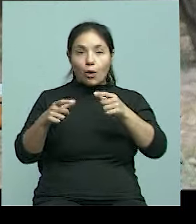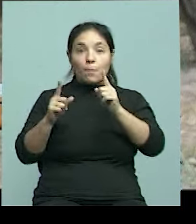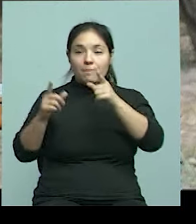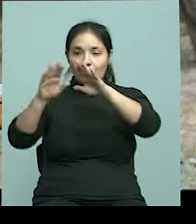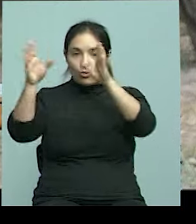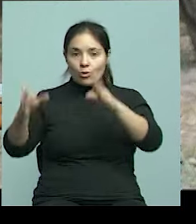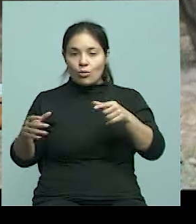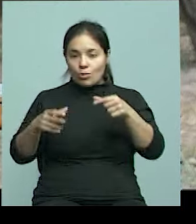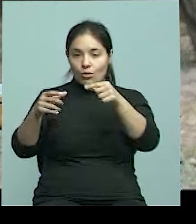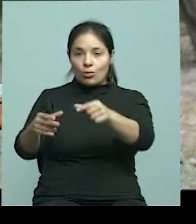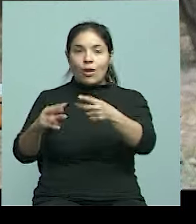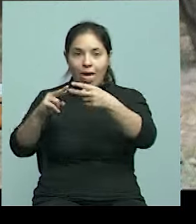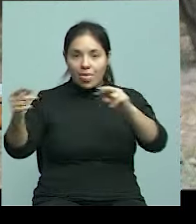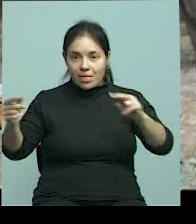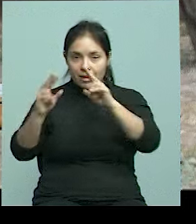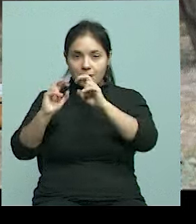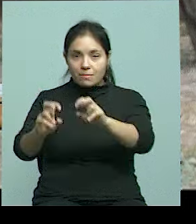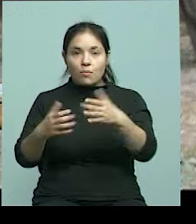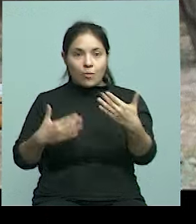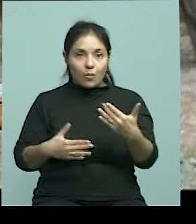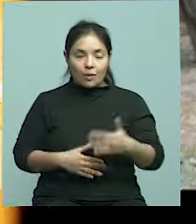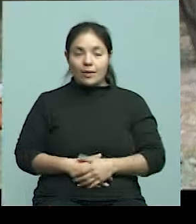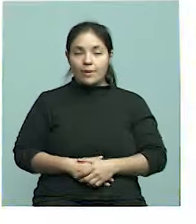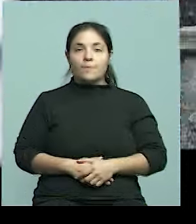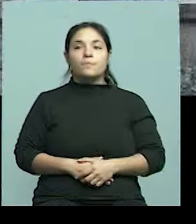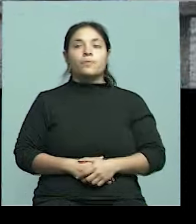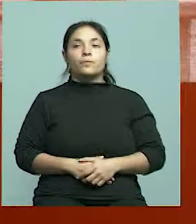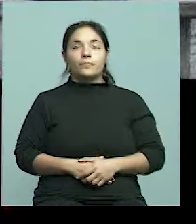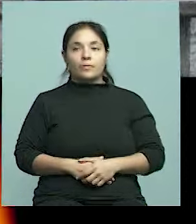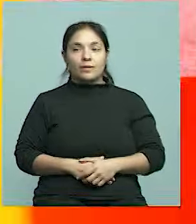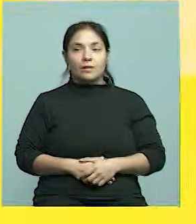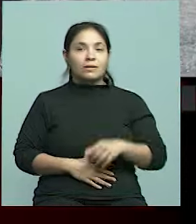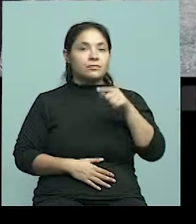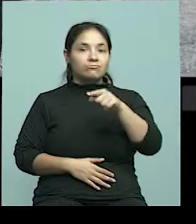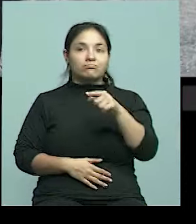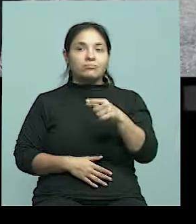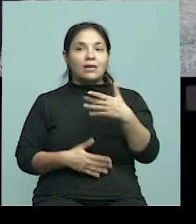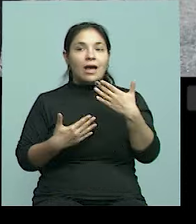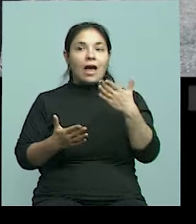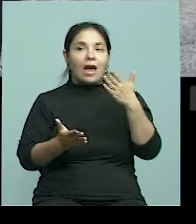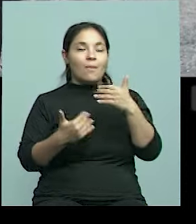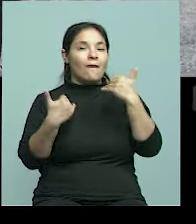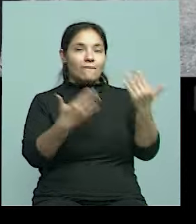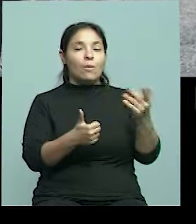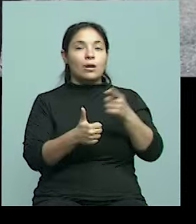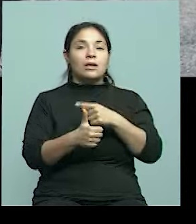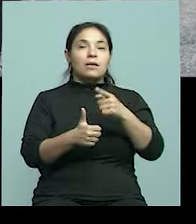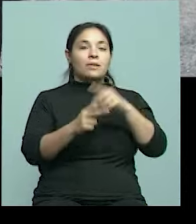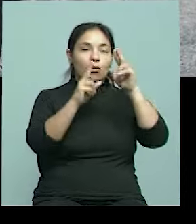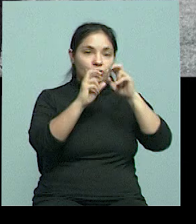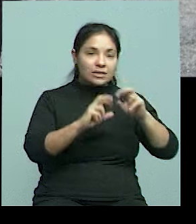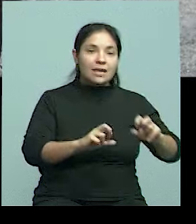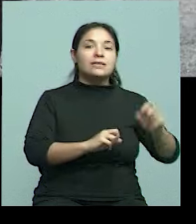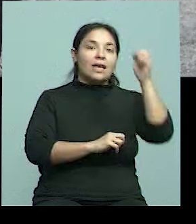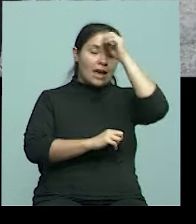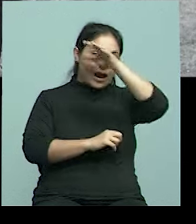que tiene el laboratorio. Entonces, eso puede ser útil para la Facultad de Ciencias Agrarias, para otros investigadores